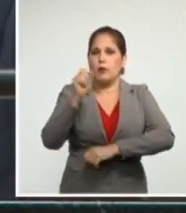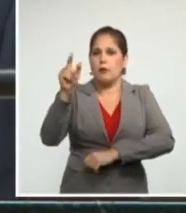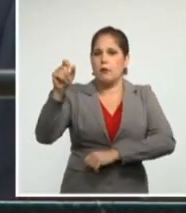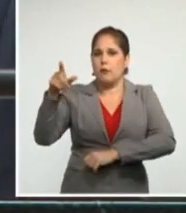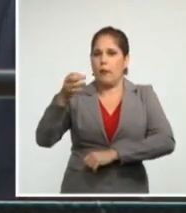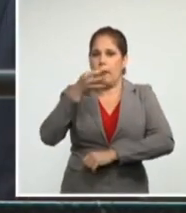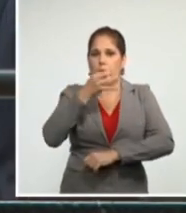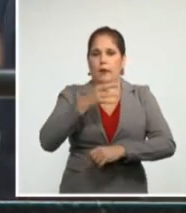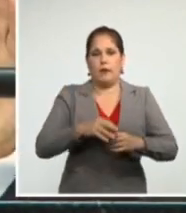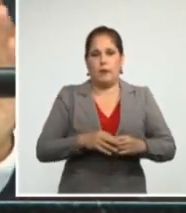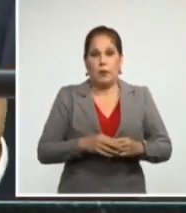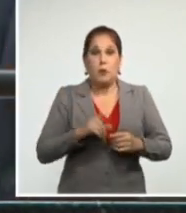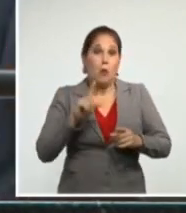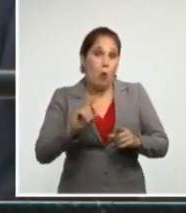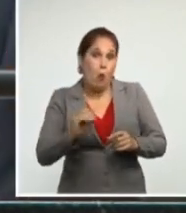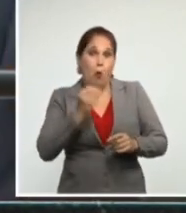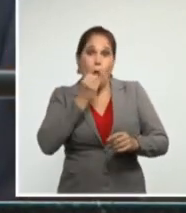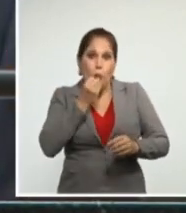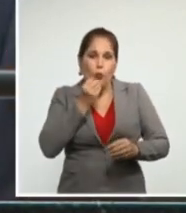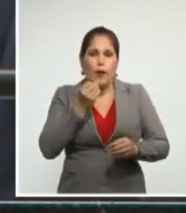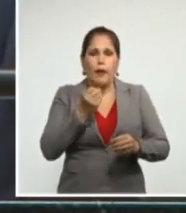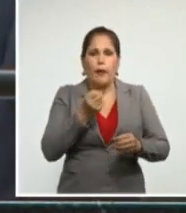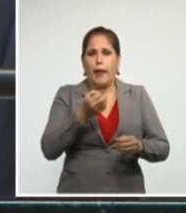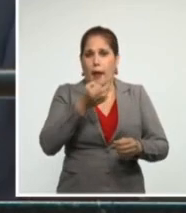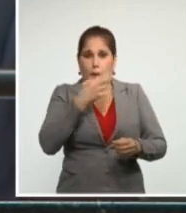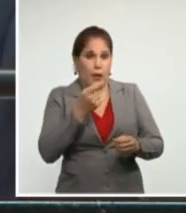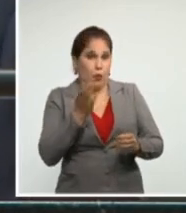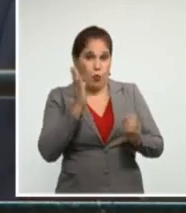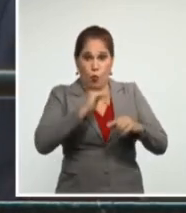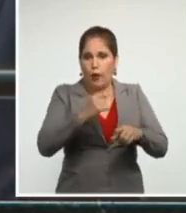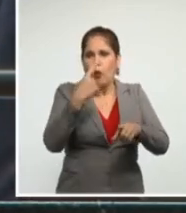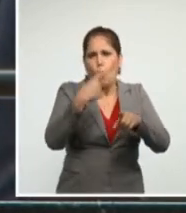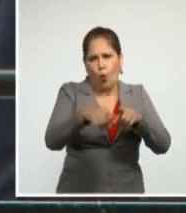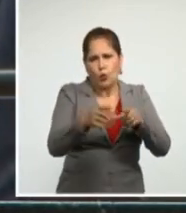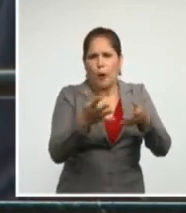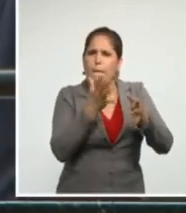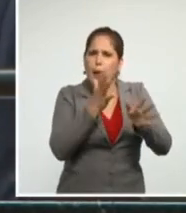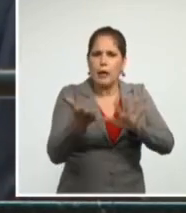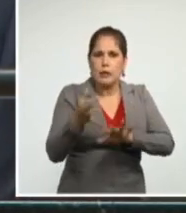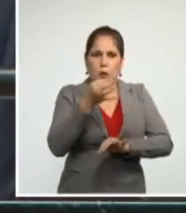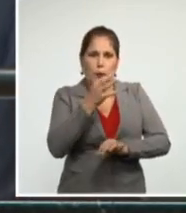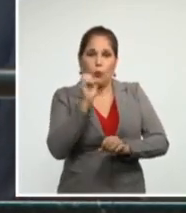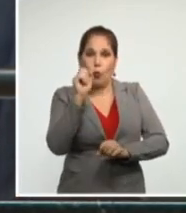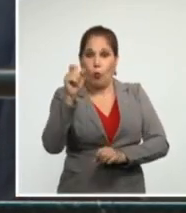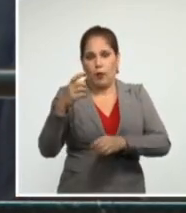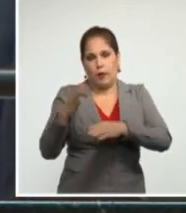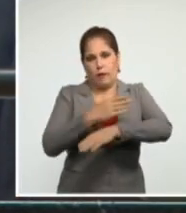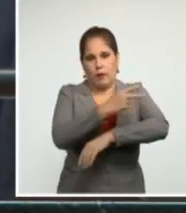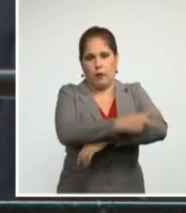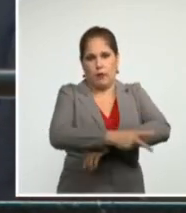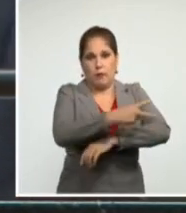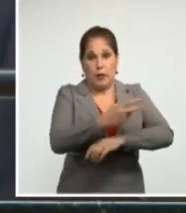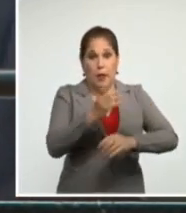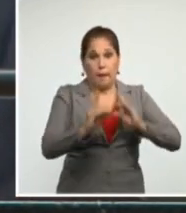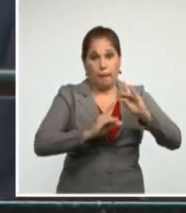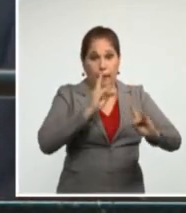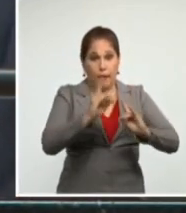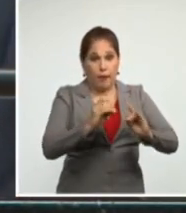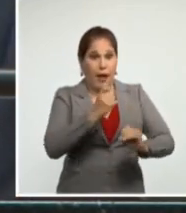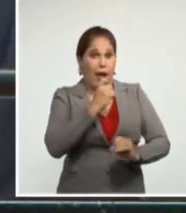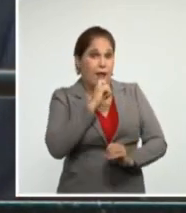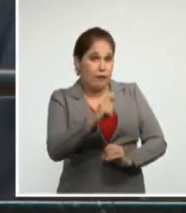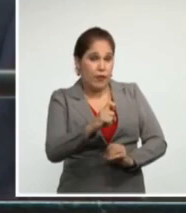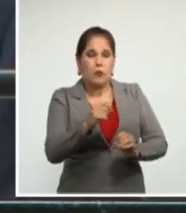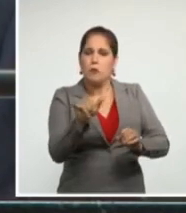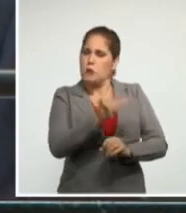sustituirse con genéricos de menor eficacia incluso para los recién nacidos y niños